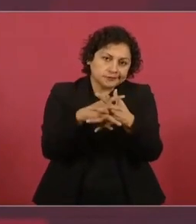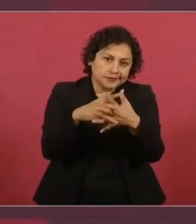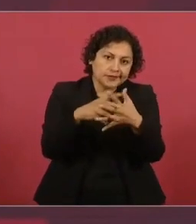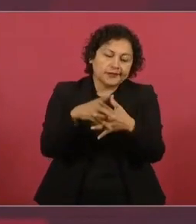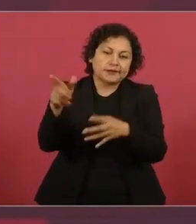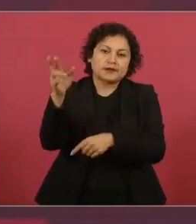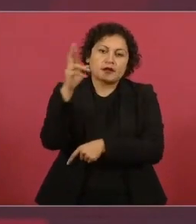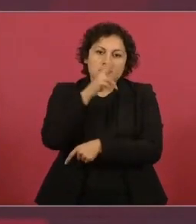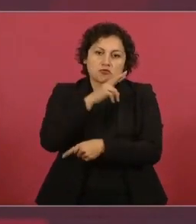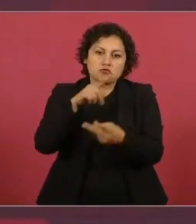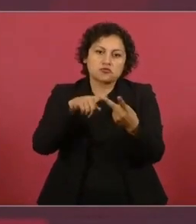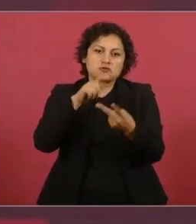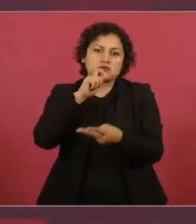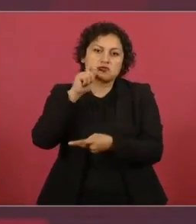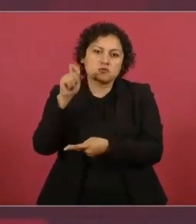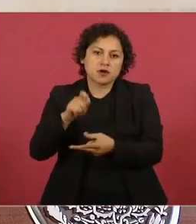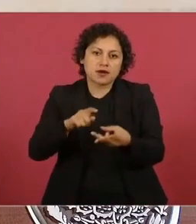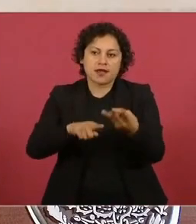Gaza,